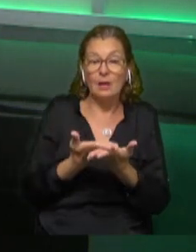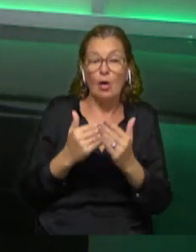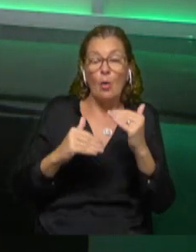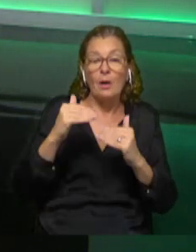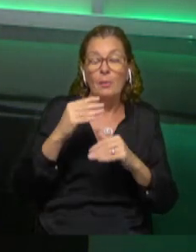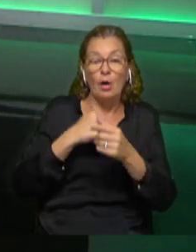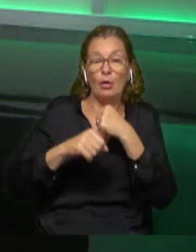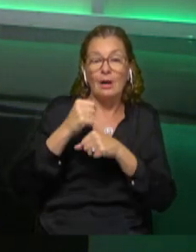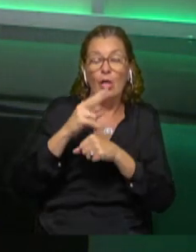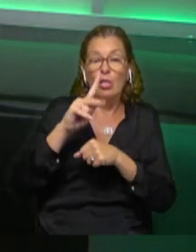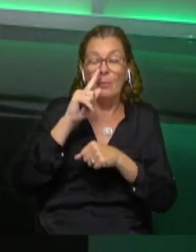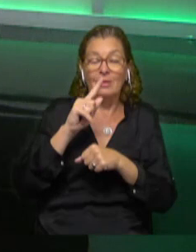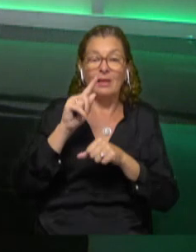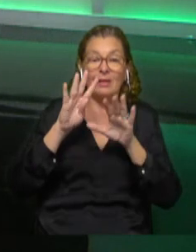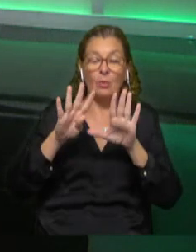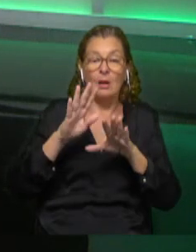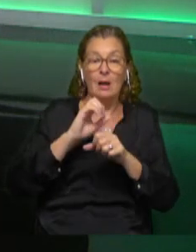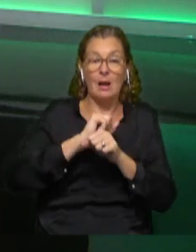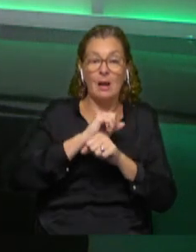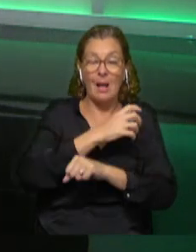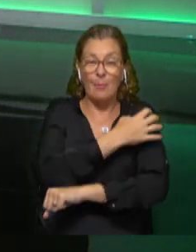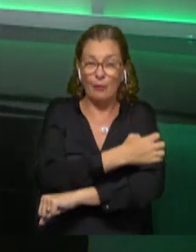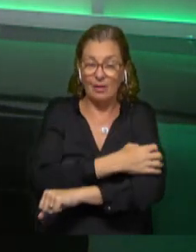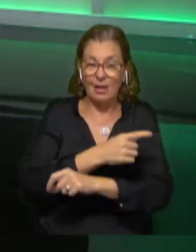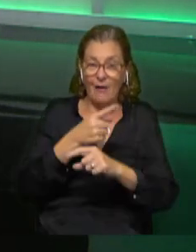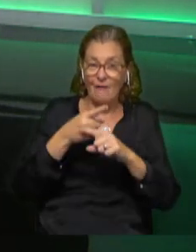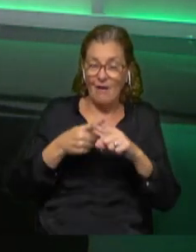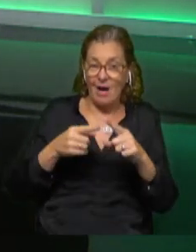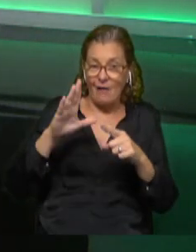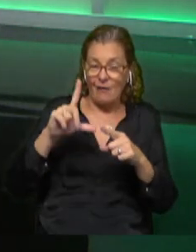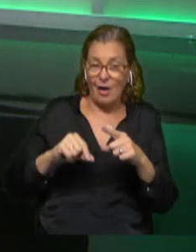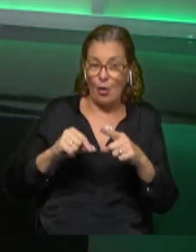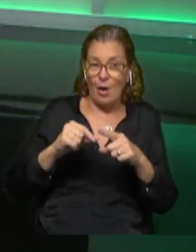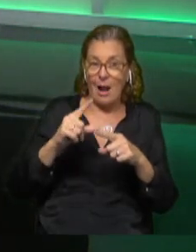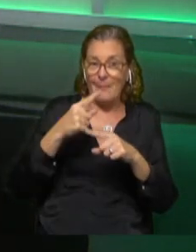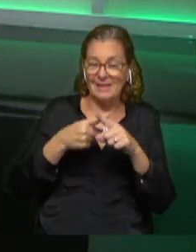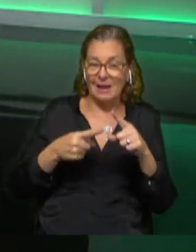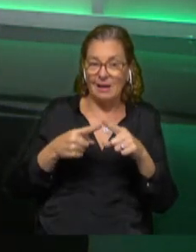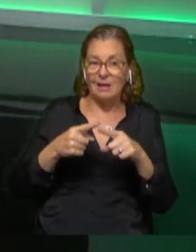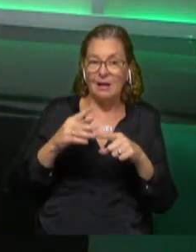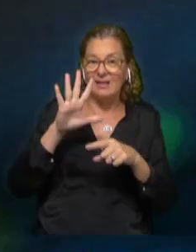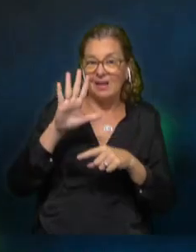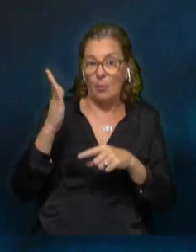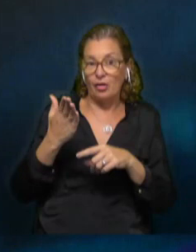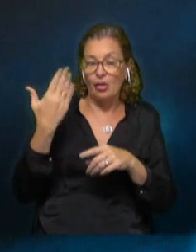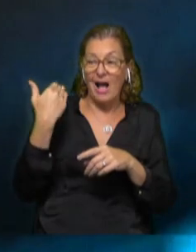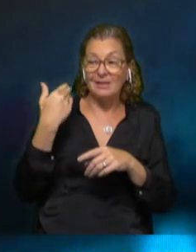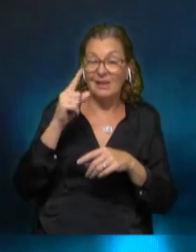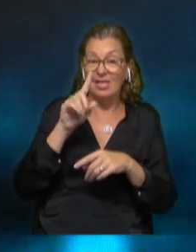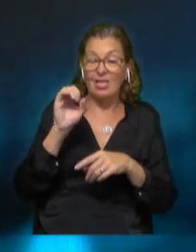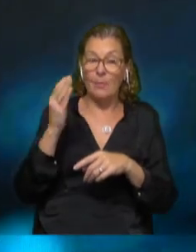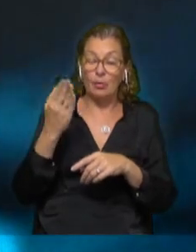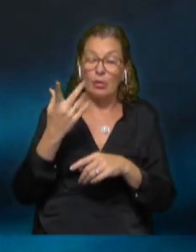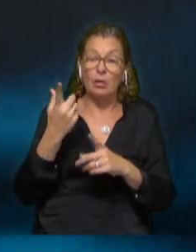con 2019, la pobreza bajó a la mitad, pasó de casi 10% al entorno del 5%, y de alguna manera